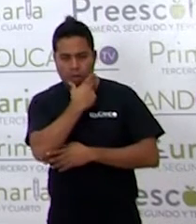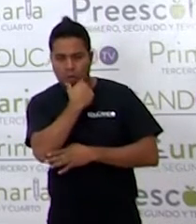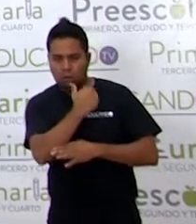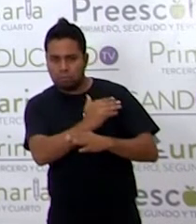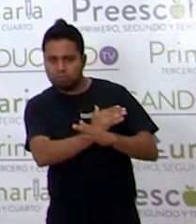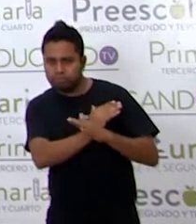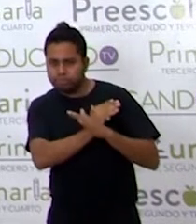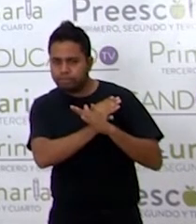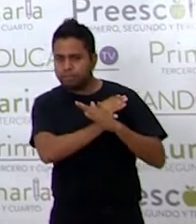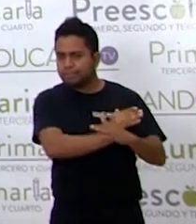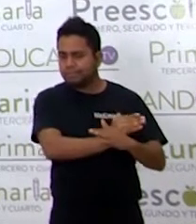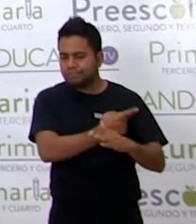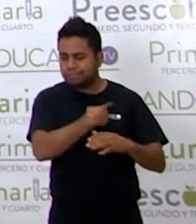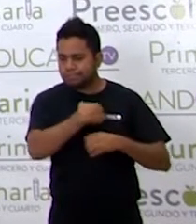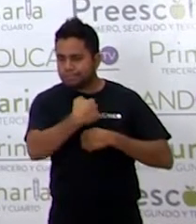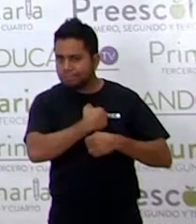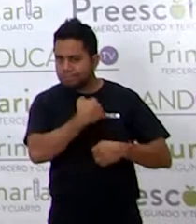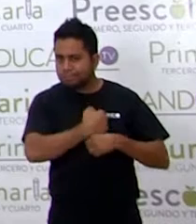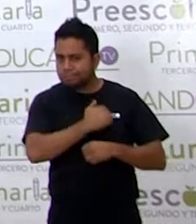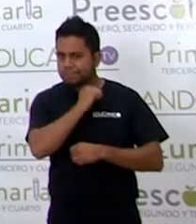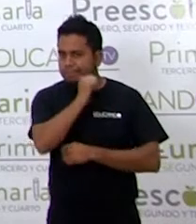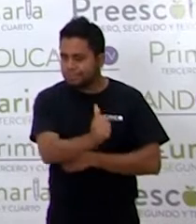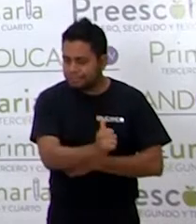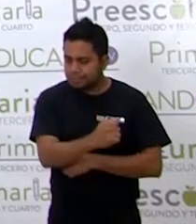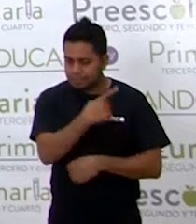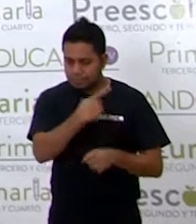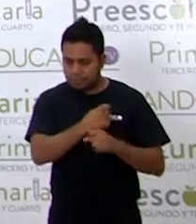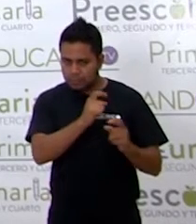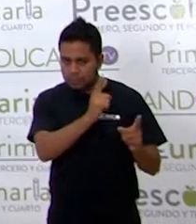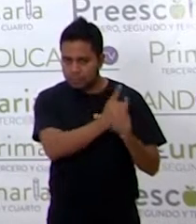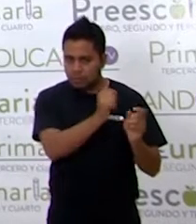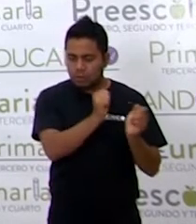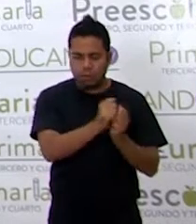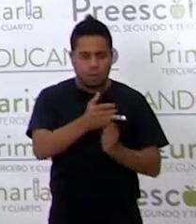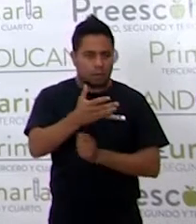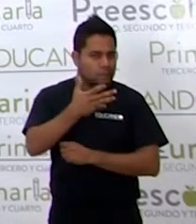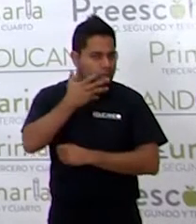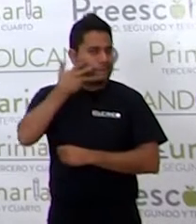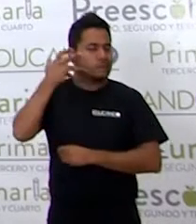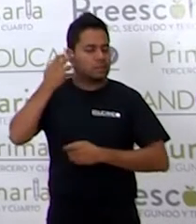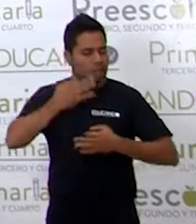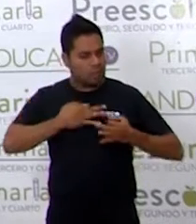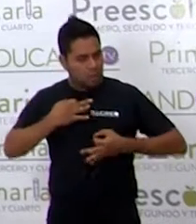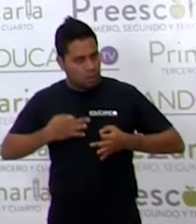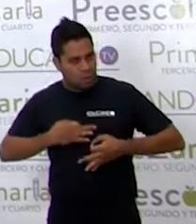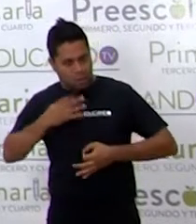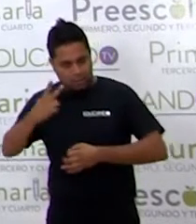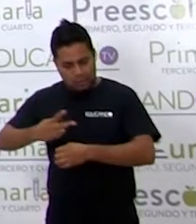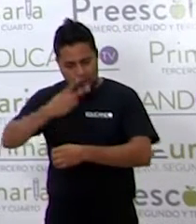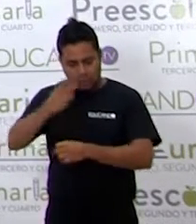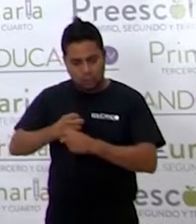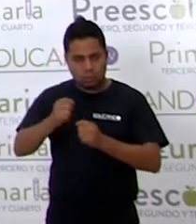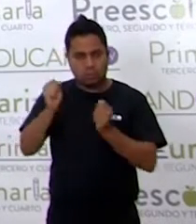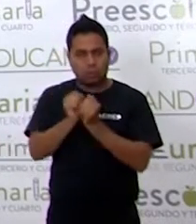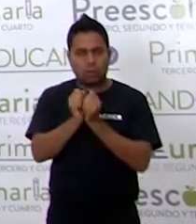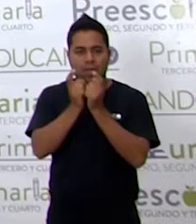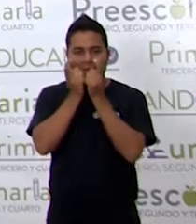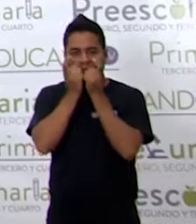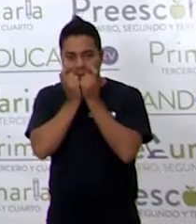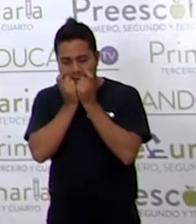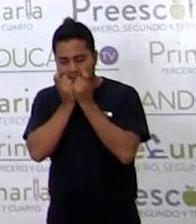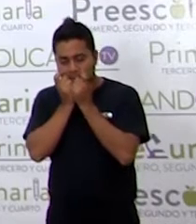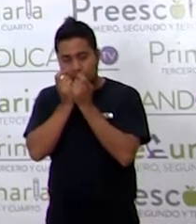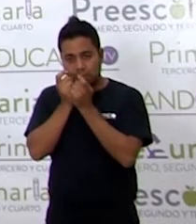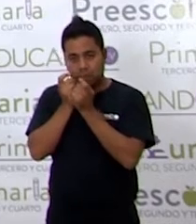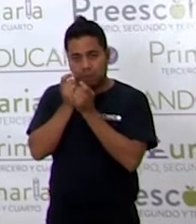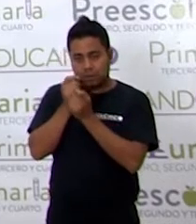no las lastimaran. Fueron primero con el jaguar, después con el jabalí, al último